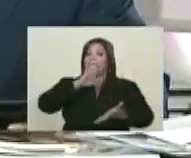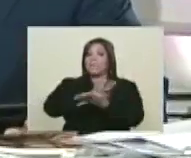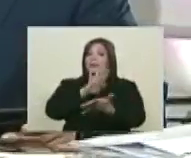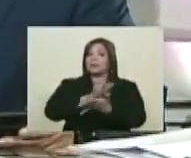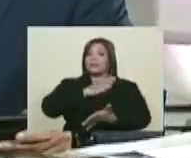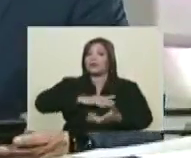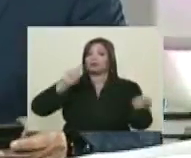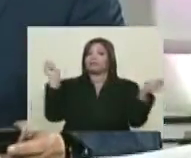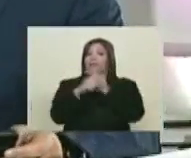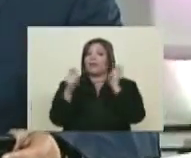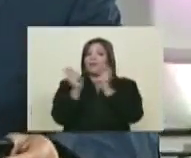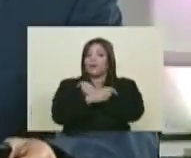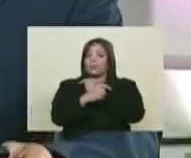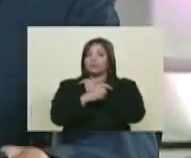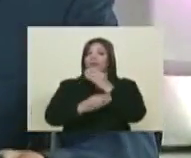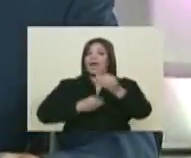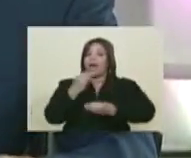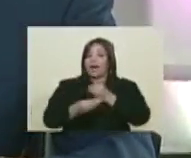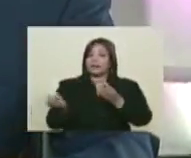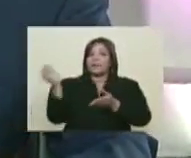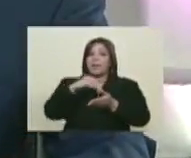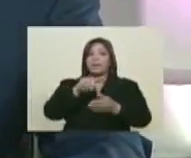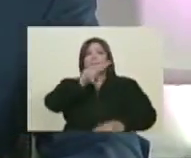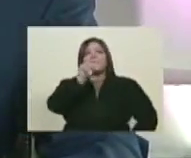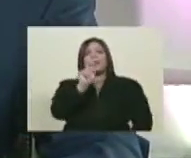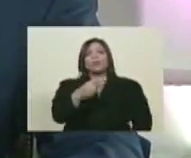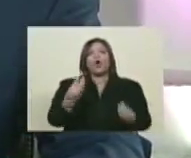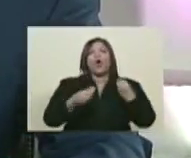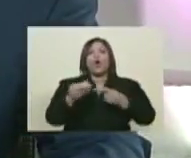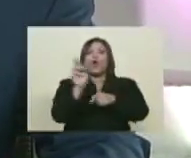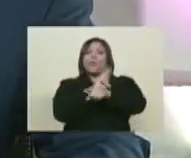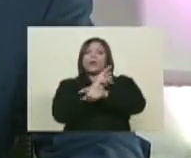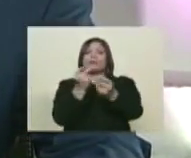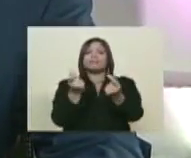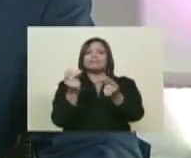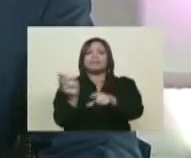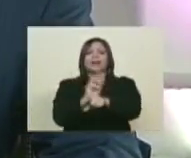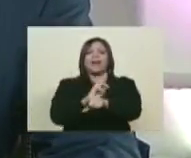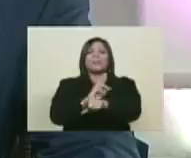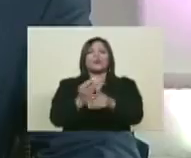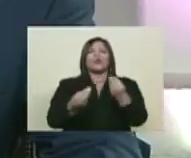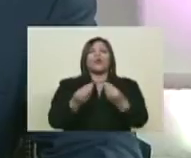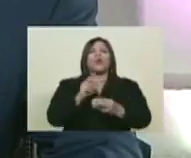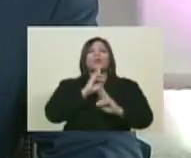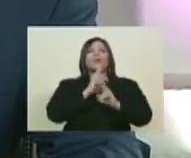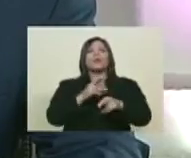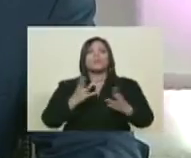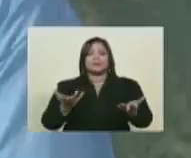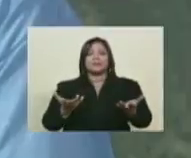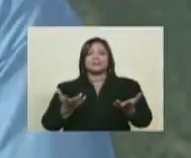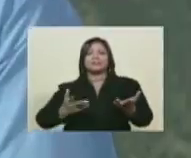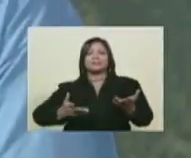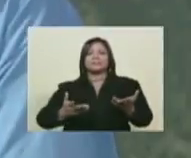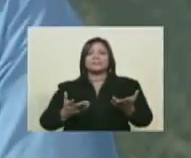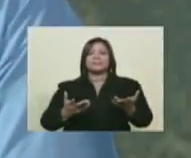grandes transformaciones por hacer. Y te pregunto a ti, ¿cómo acelerar la marcha? ¿Te atreves a dar respuesta a esa pregunta?